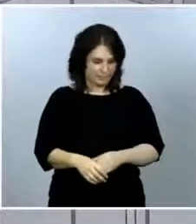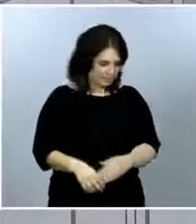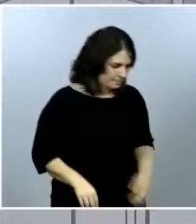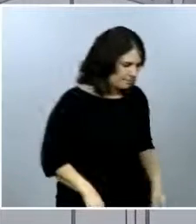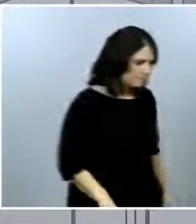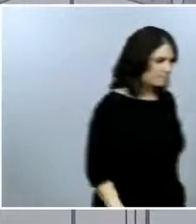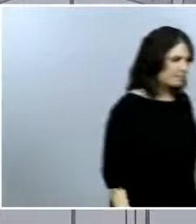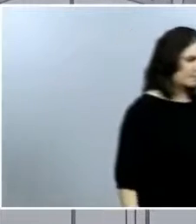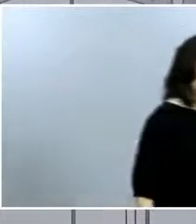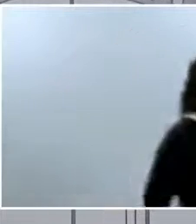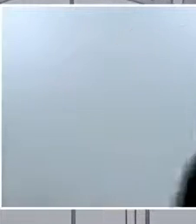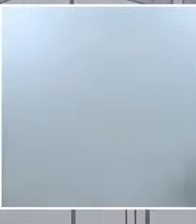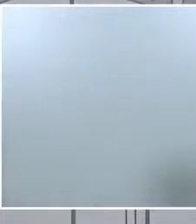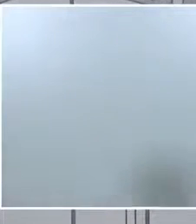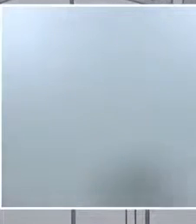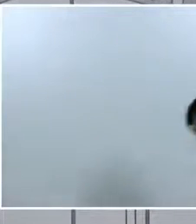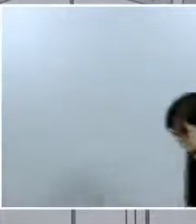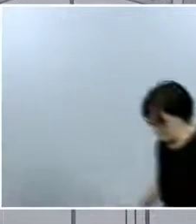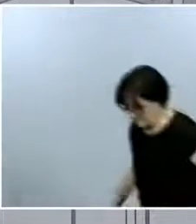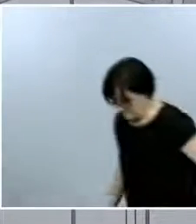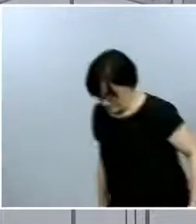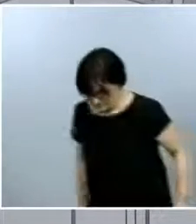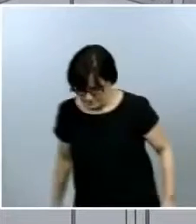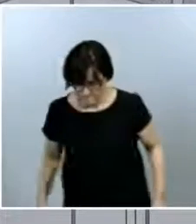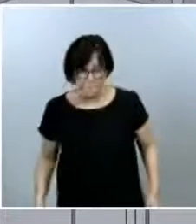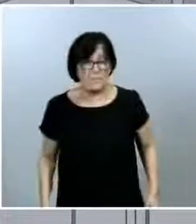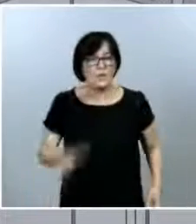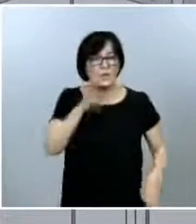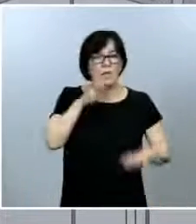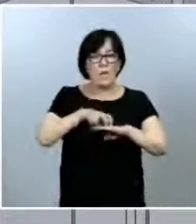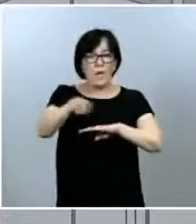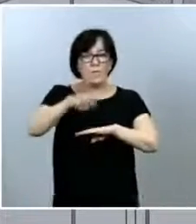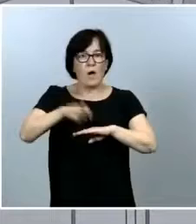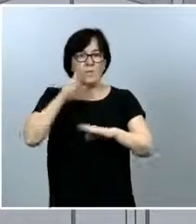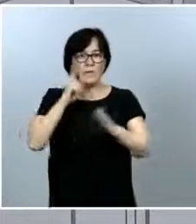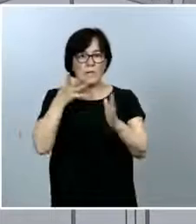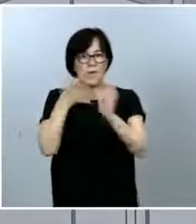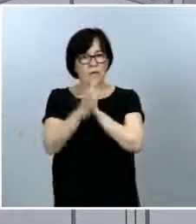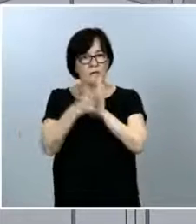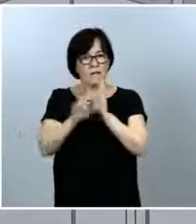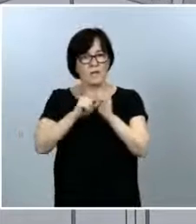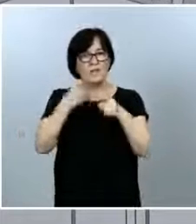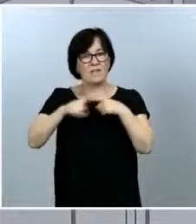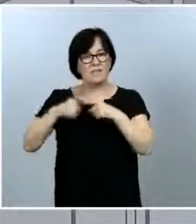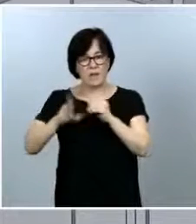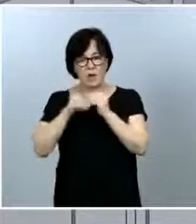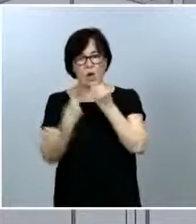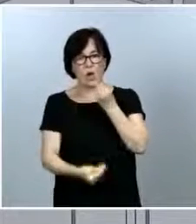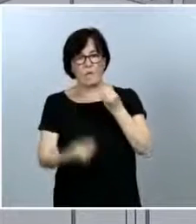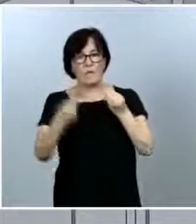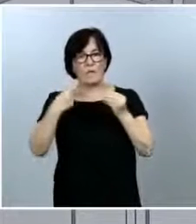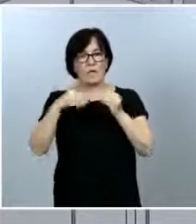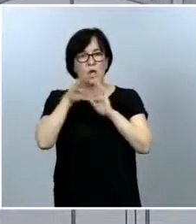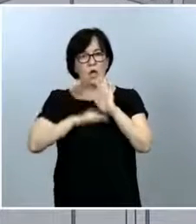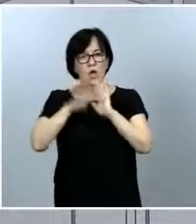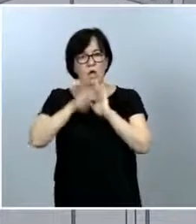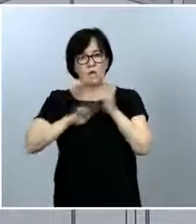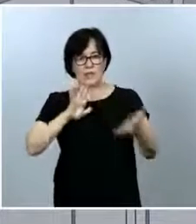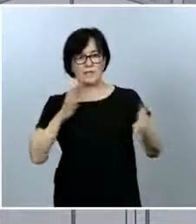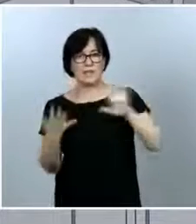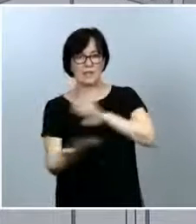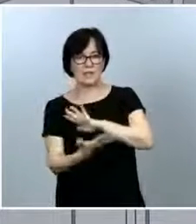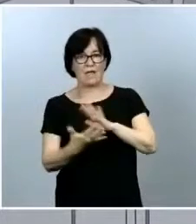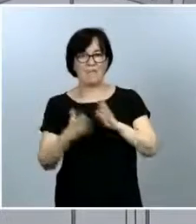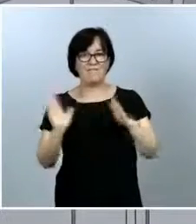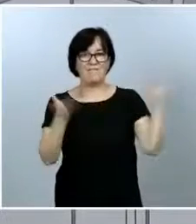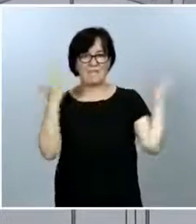Bueno, la movilidad está especificada en los diferentes documentos y órdenes sobre la transición de unas fases a otras.